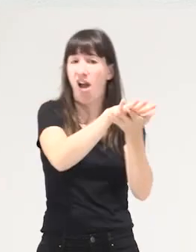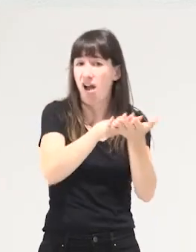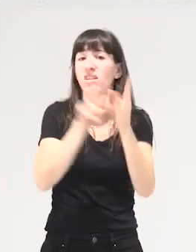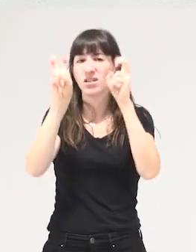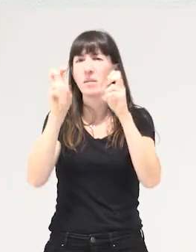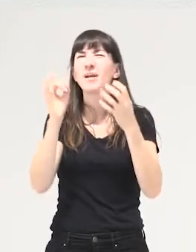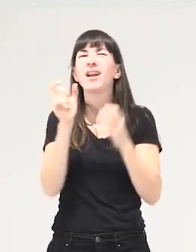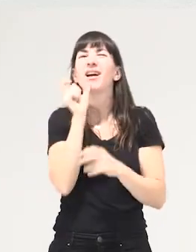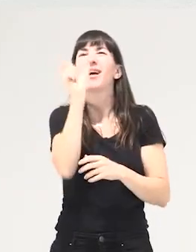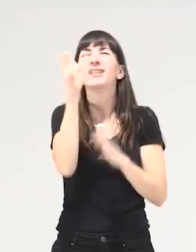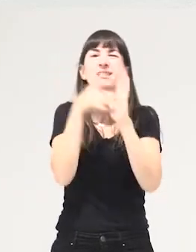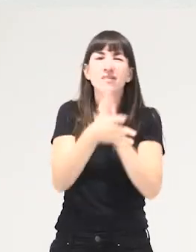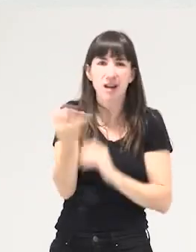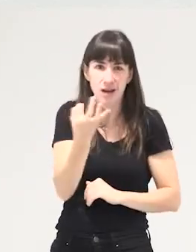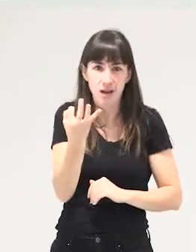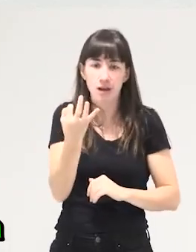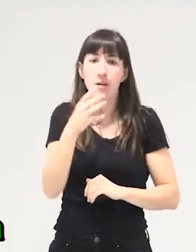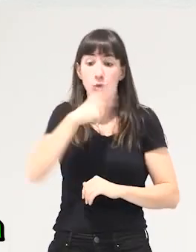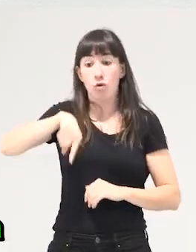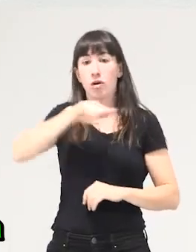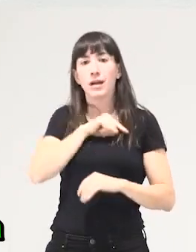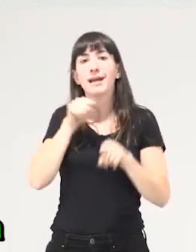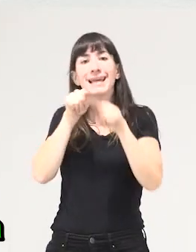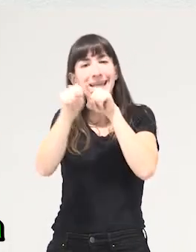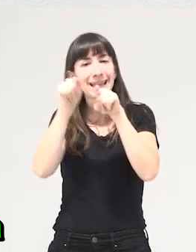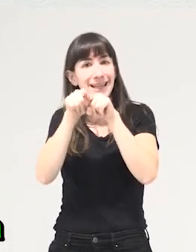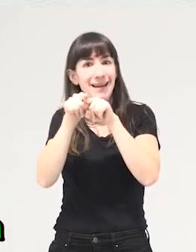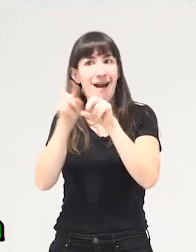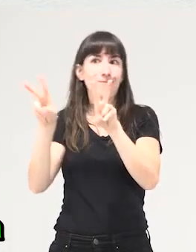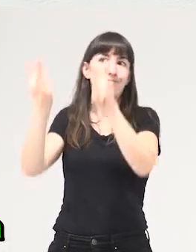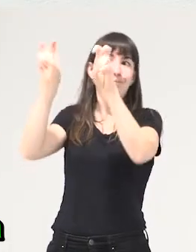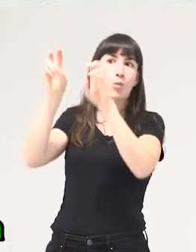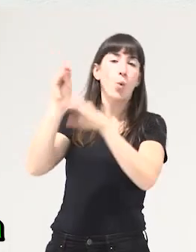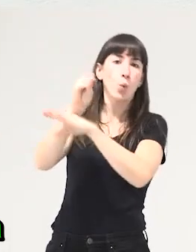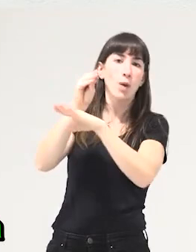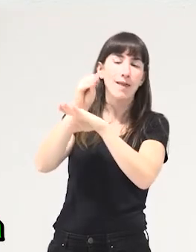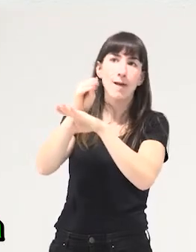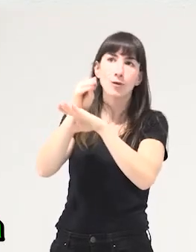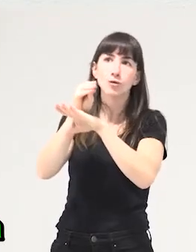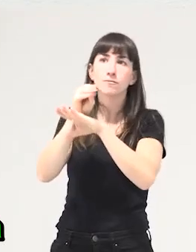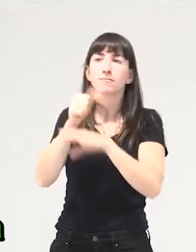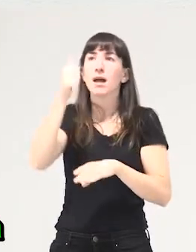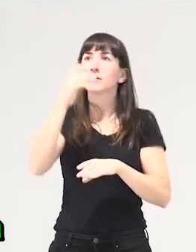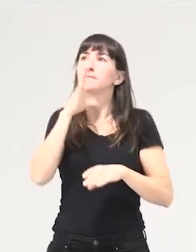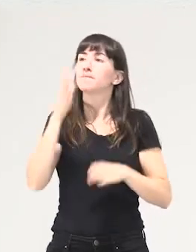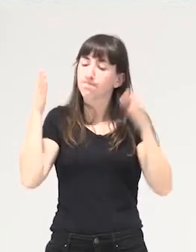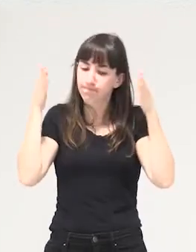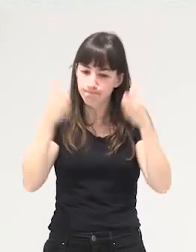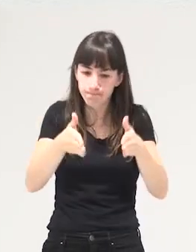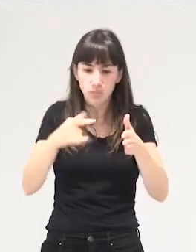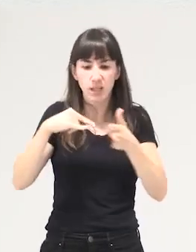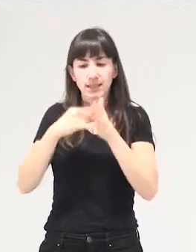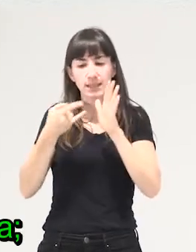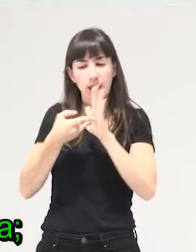generalización de la crítica a los cuidados no se ha hecho tanto desde intentar cuestionar el sistema desde